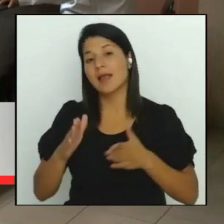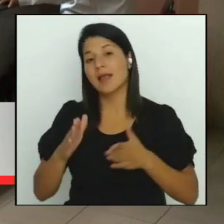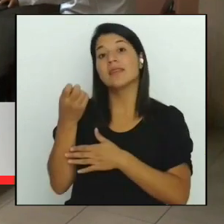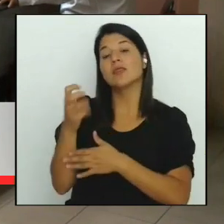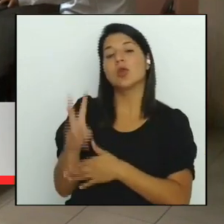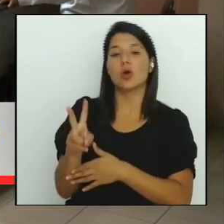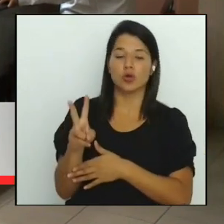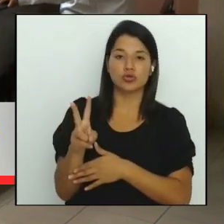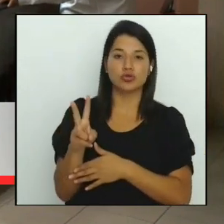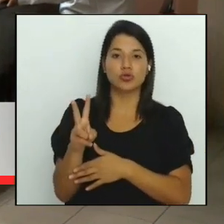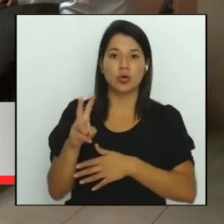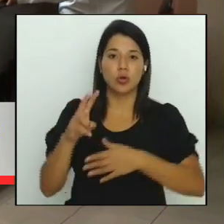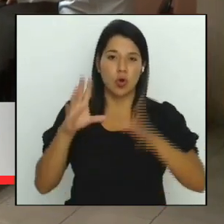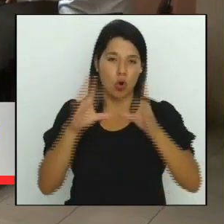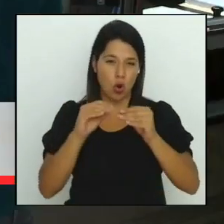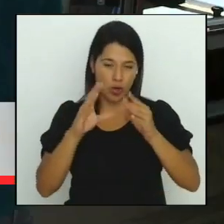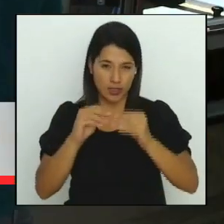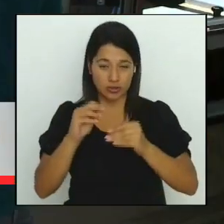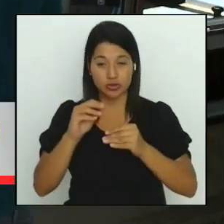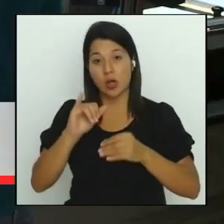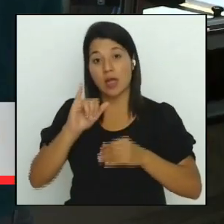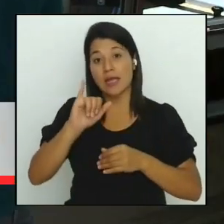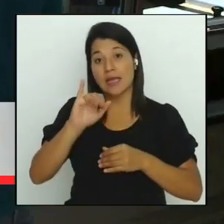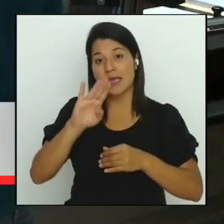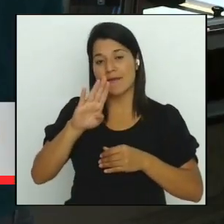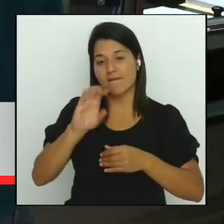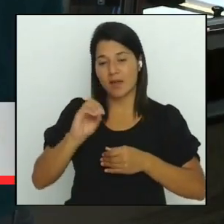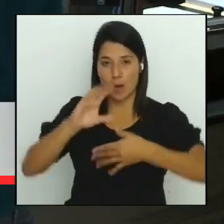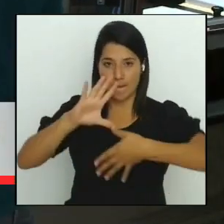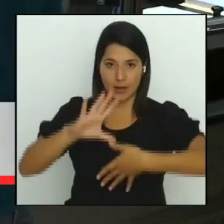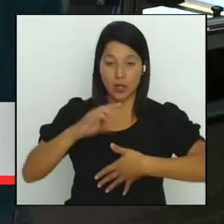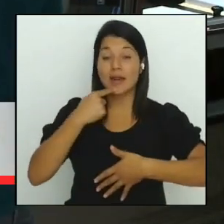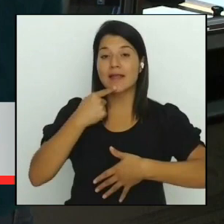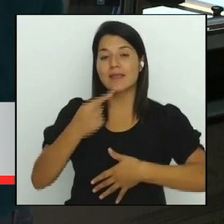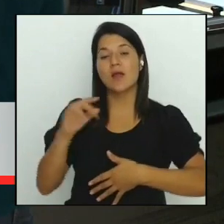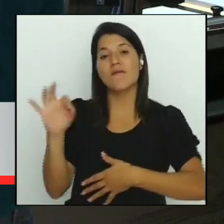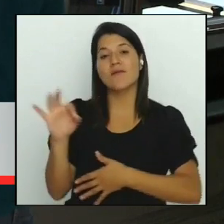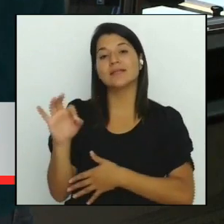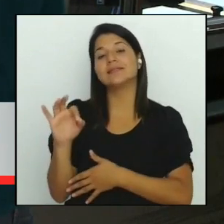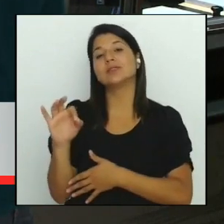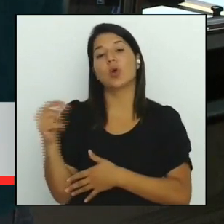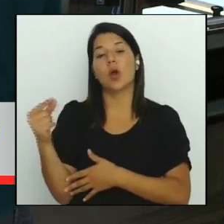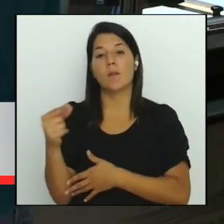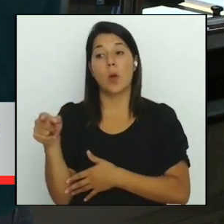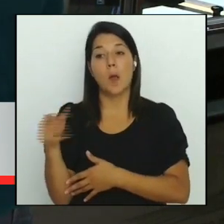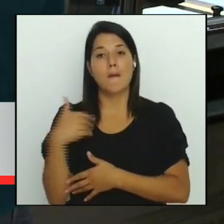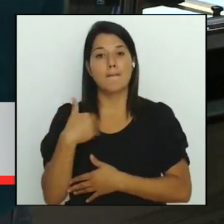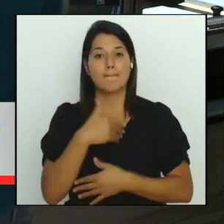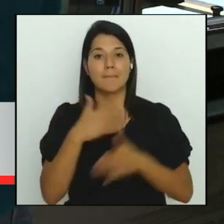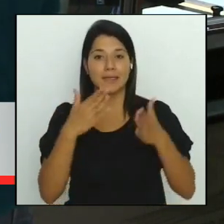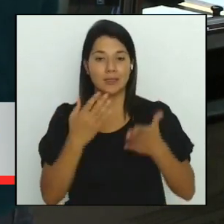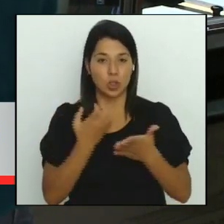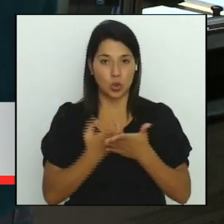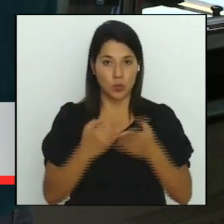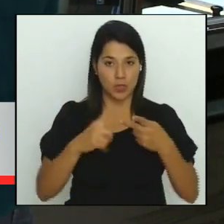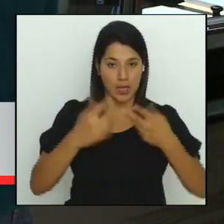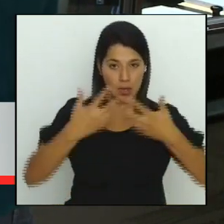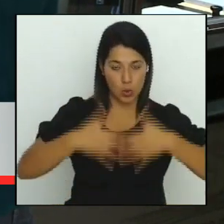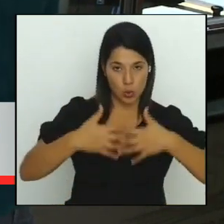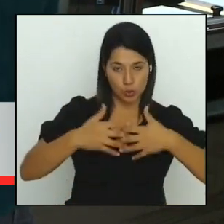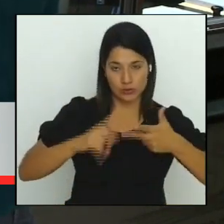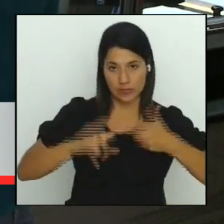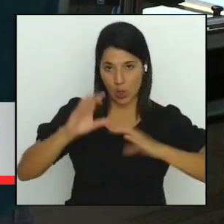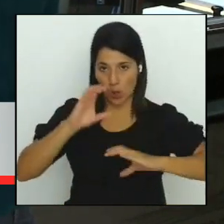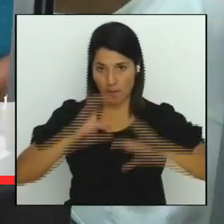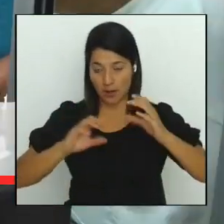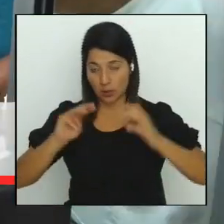regulatoria, afirmó Francisco Gamboa, ministro de Economía, Industria y Comercio Meig. Gamboa explicó que